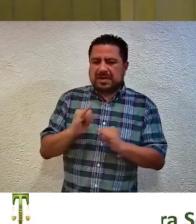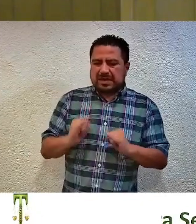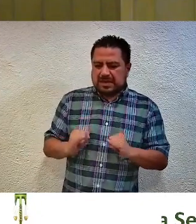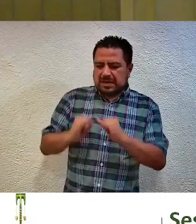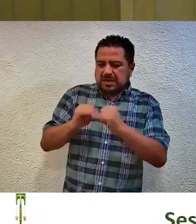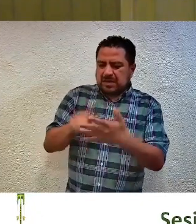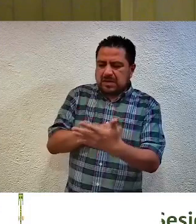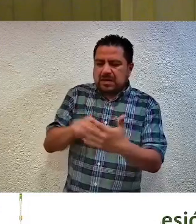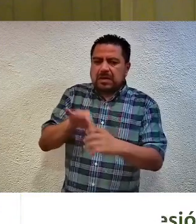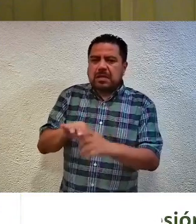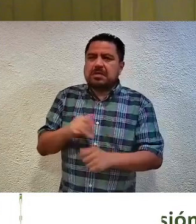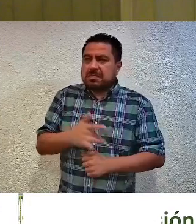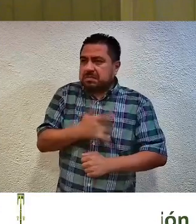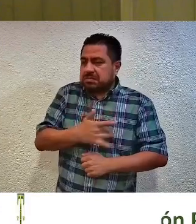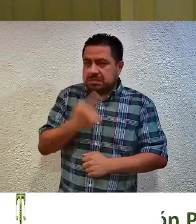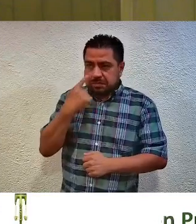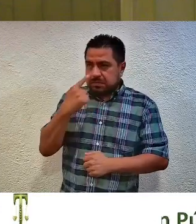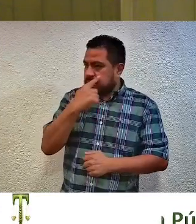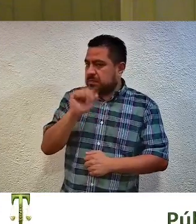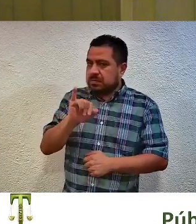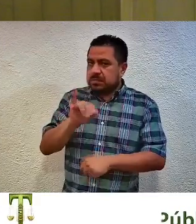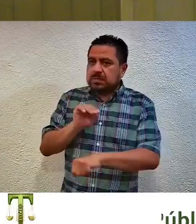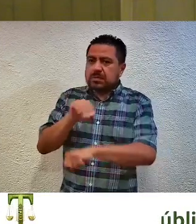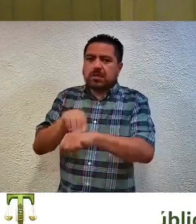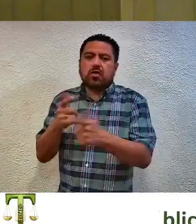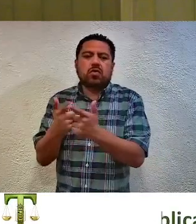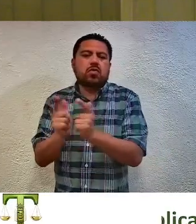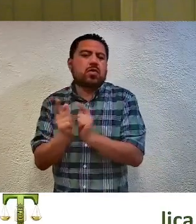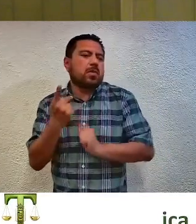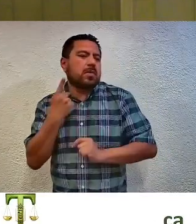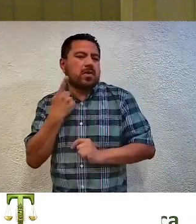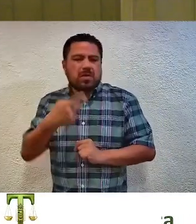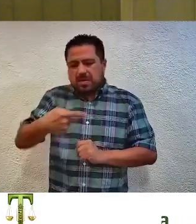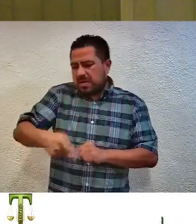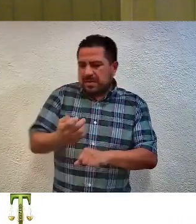manifestación de intención para constituirse como partido político local.